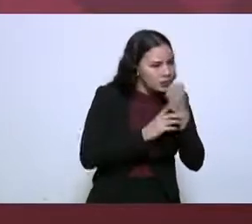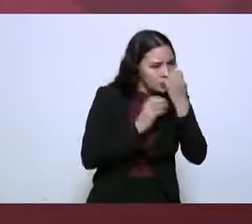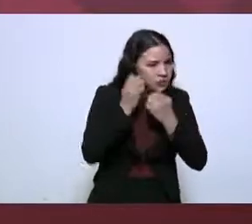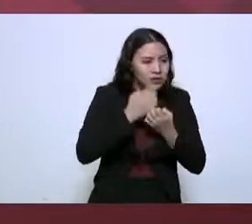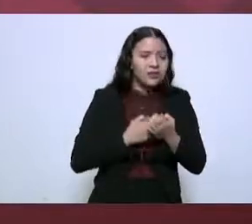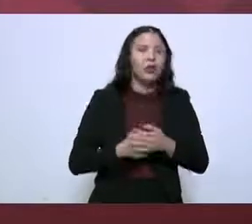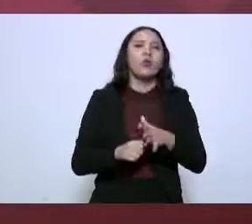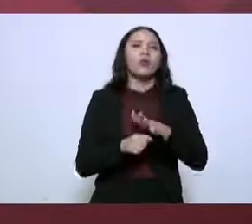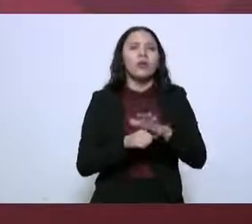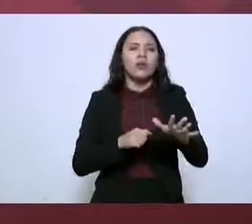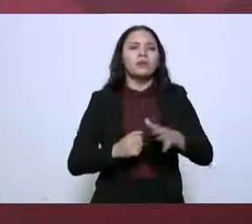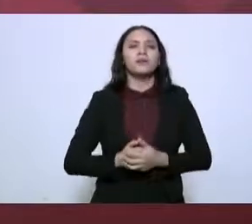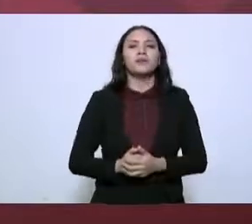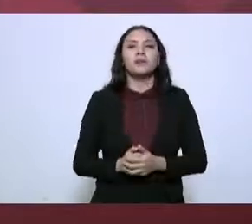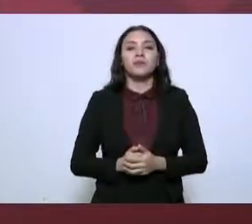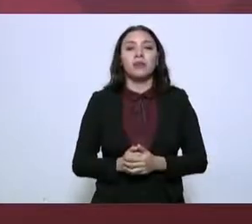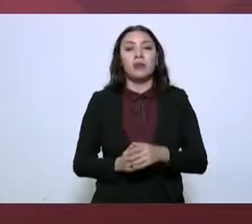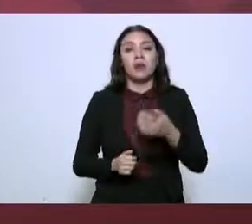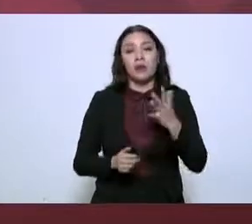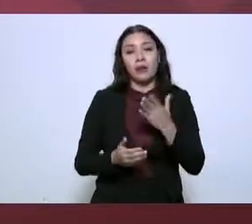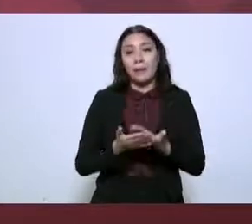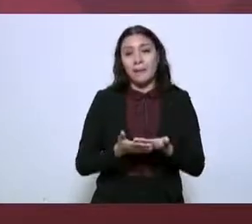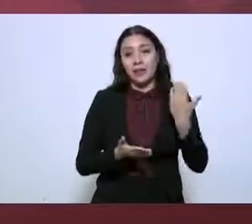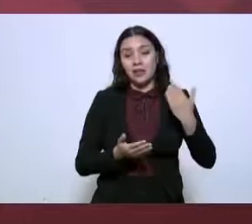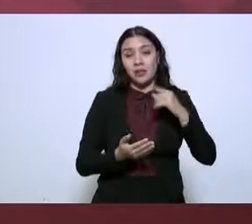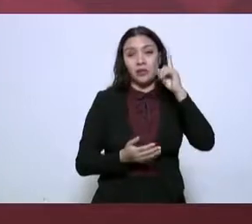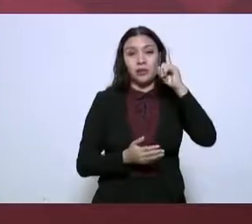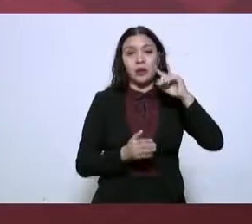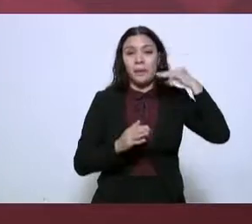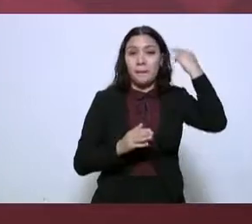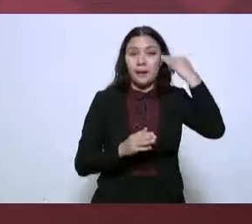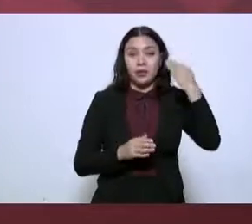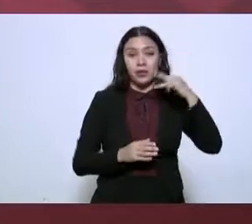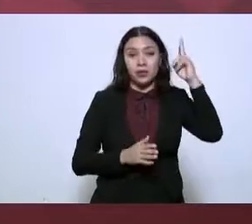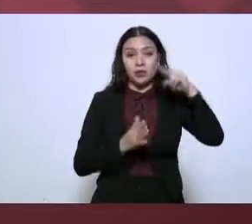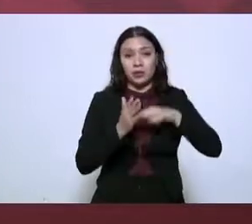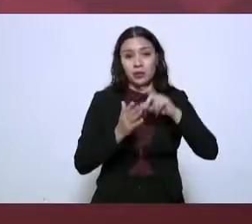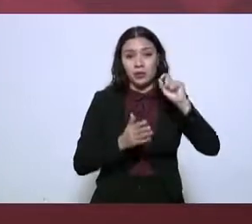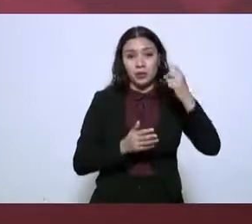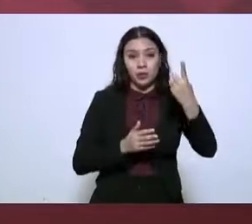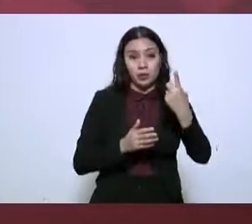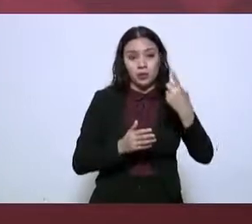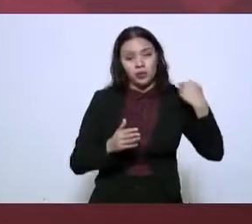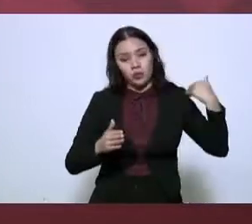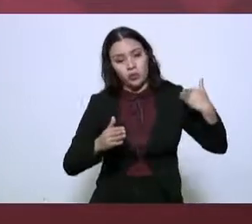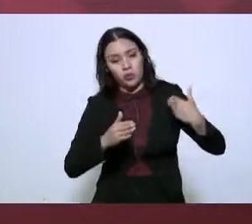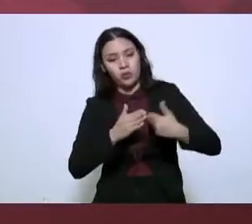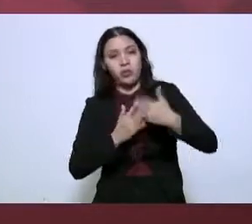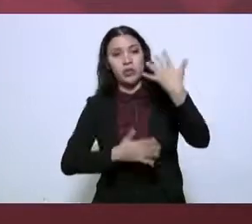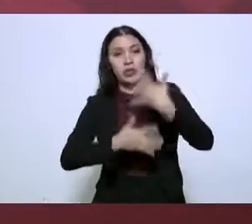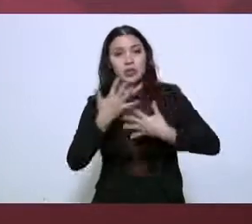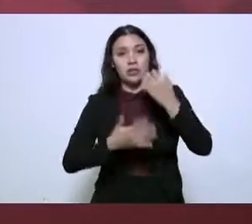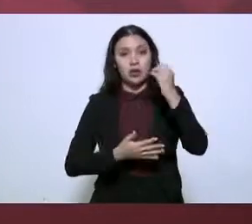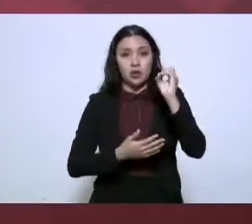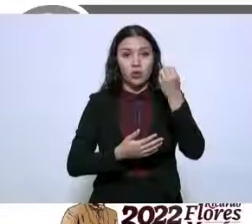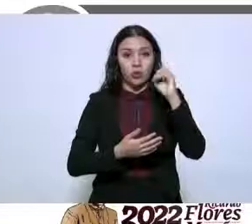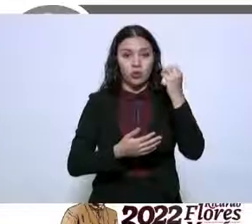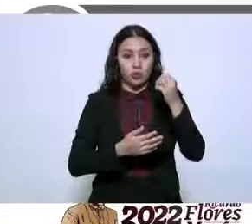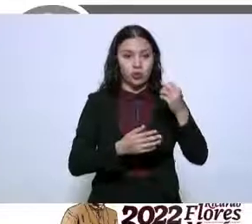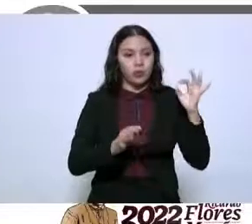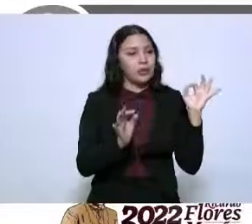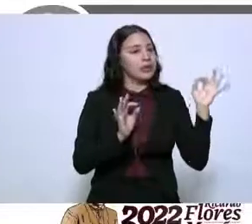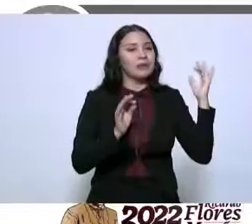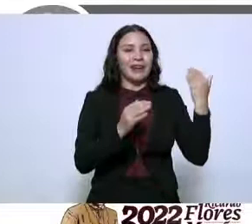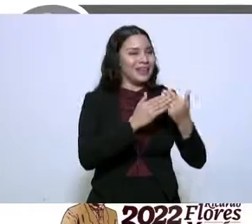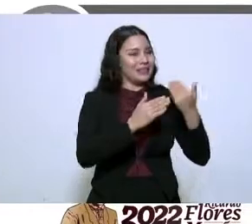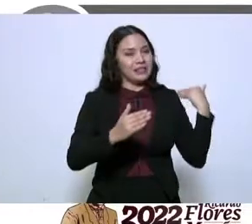Bueno, en lo que es el periodo del primero de marzo del 21 hasta el 15 de octubre, que es el periodo en el que